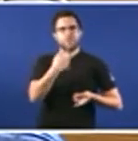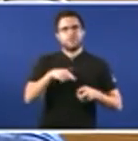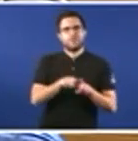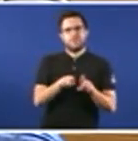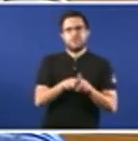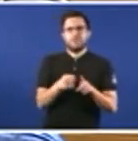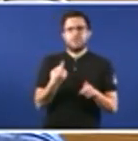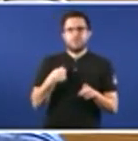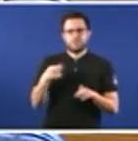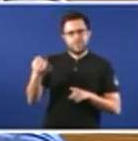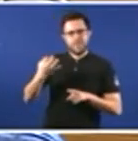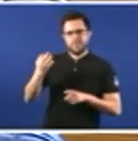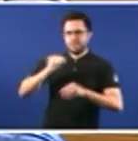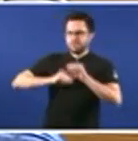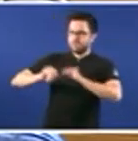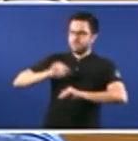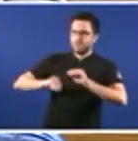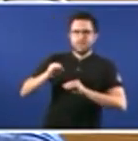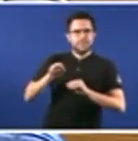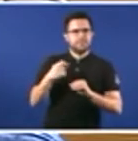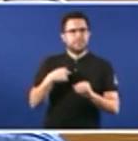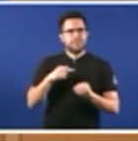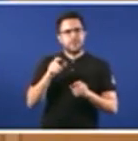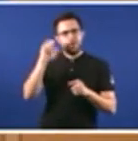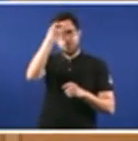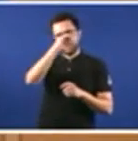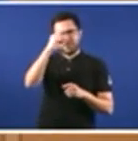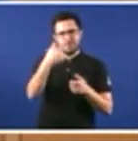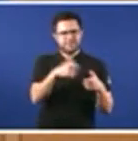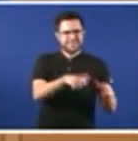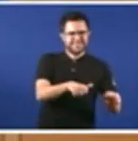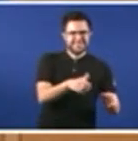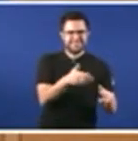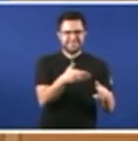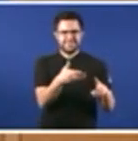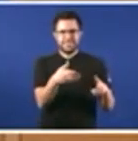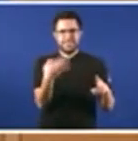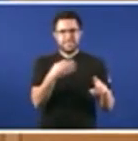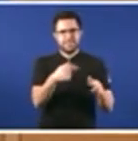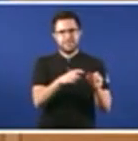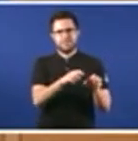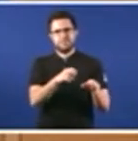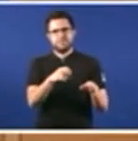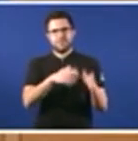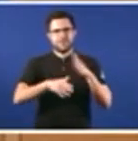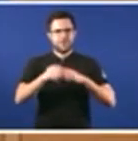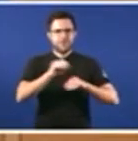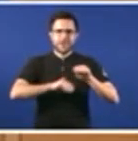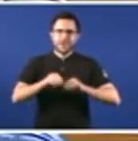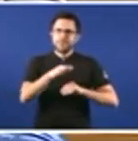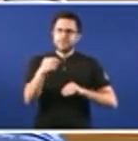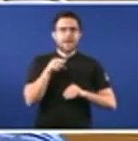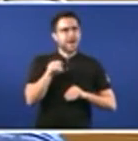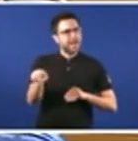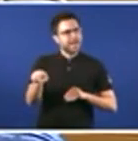rectifiquen, abandonen a posición sectaria, respalden a lei vicente e aí sí terán, como en